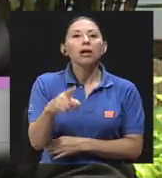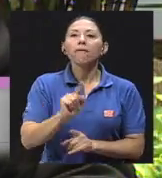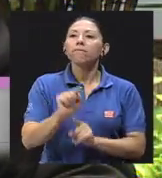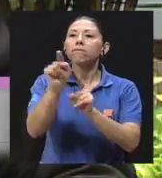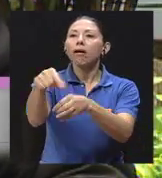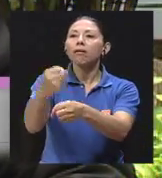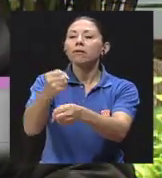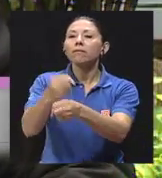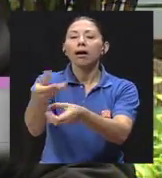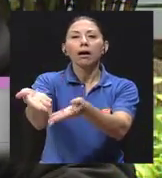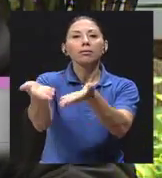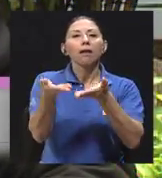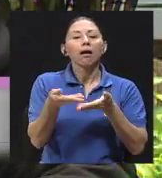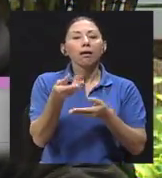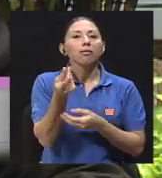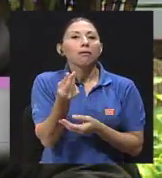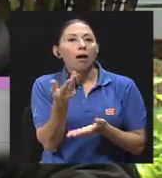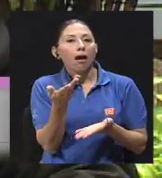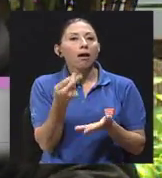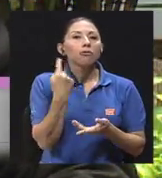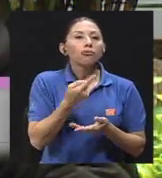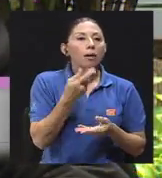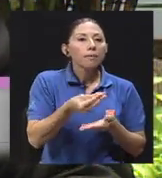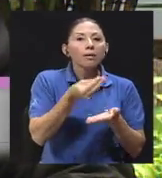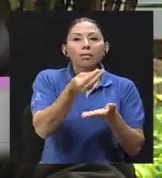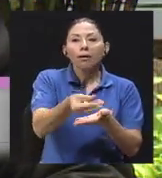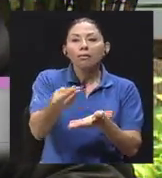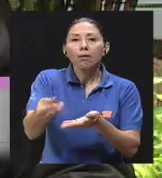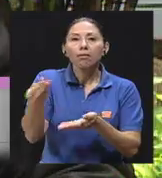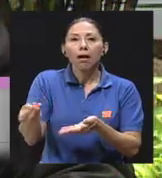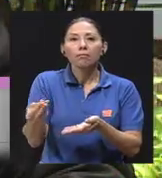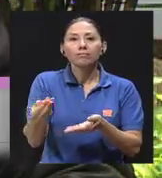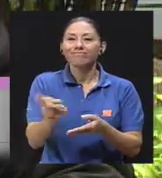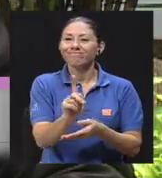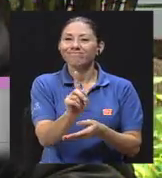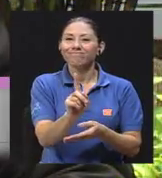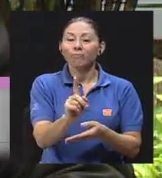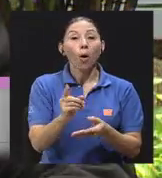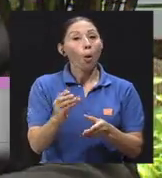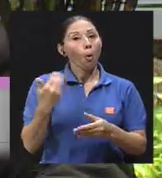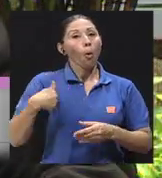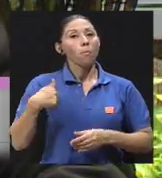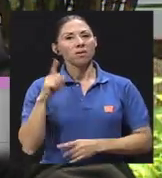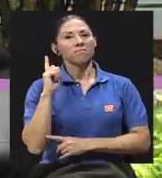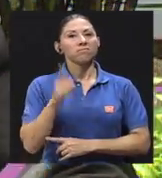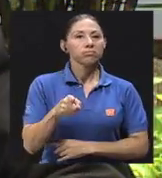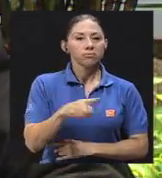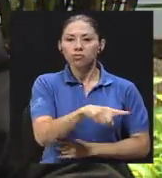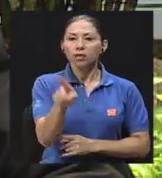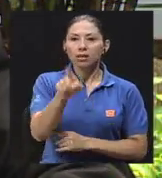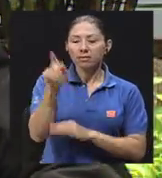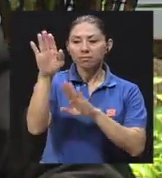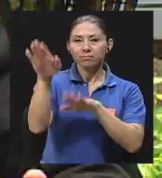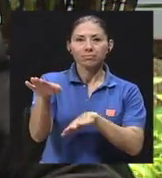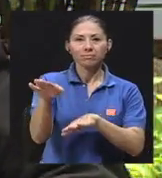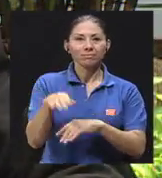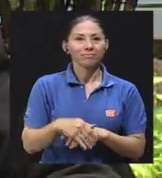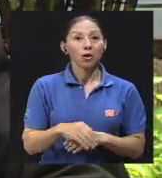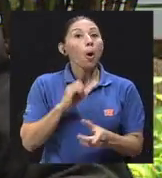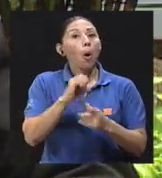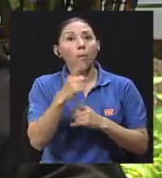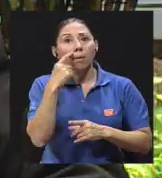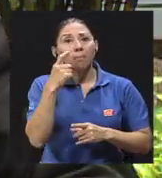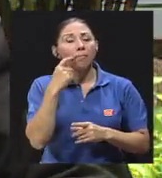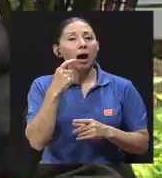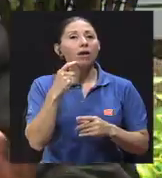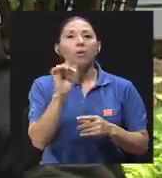o el hombre dictador, que me tienen que hacer caso. El papá lejano, que a mí ni me